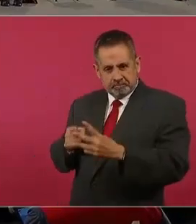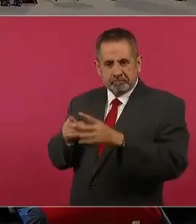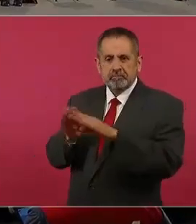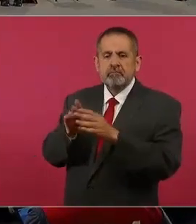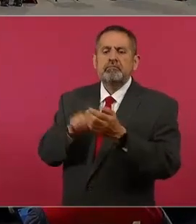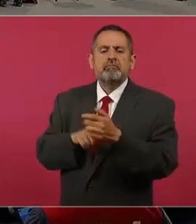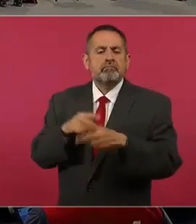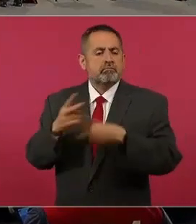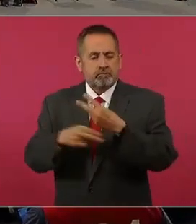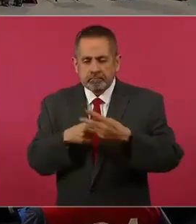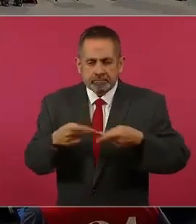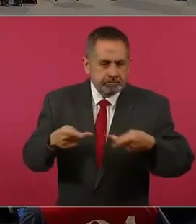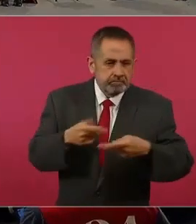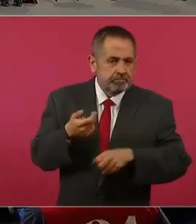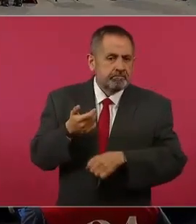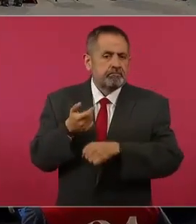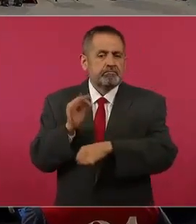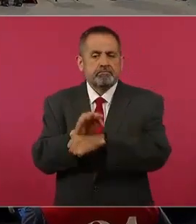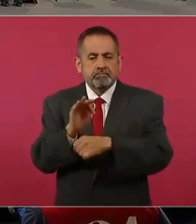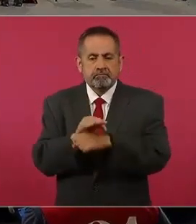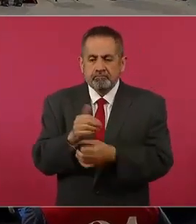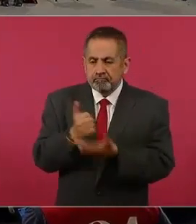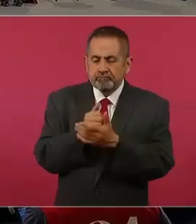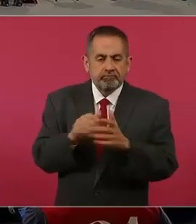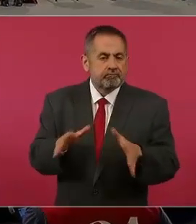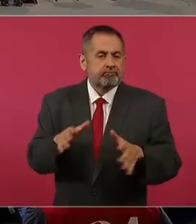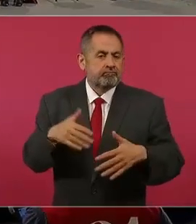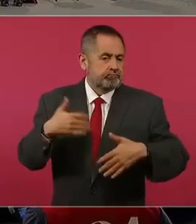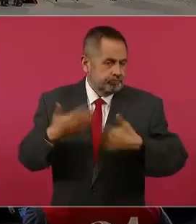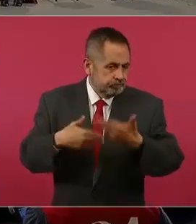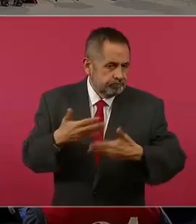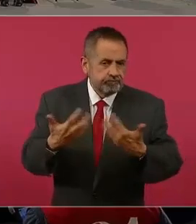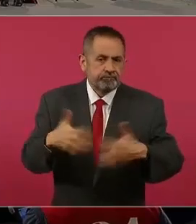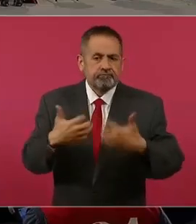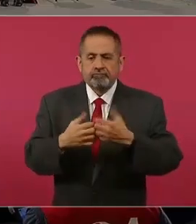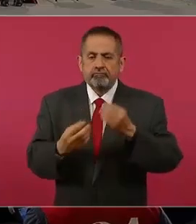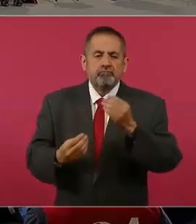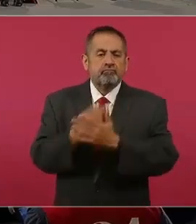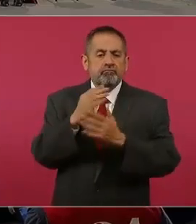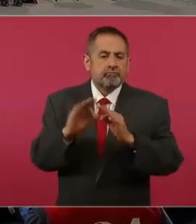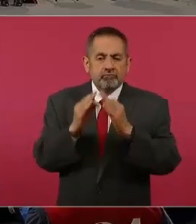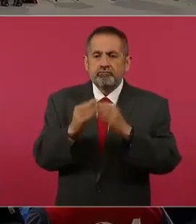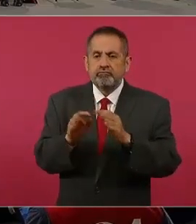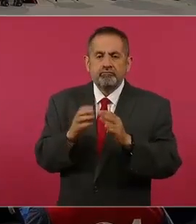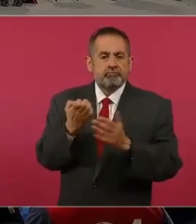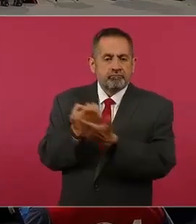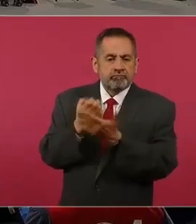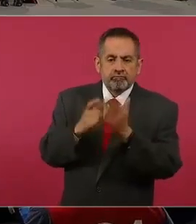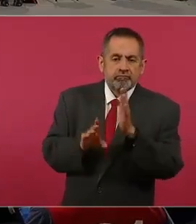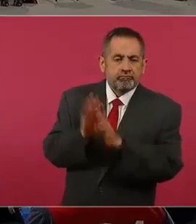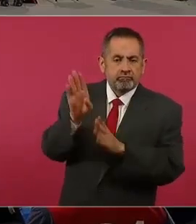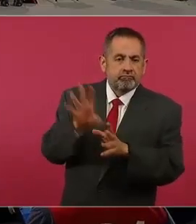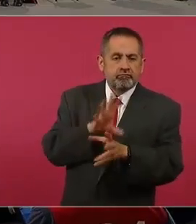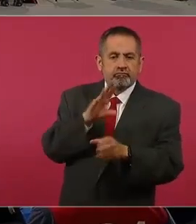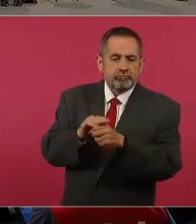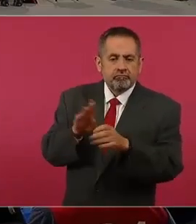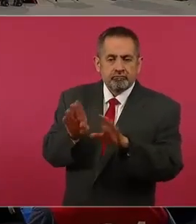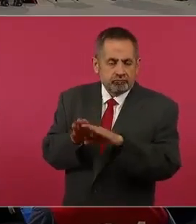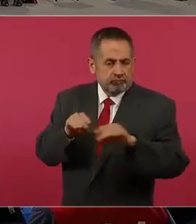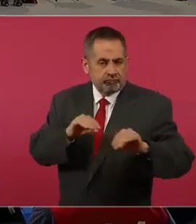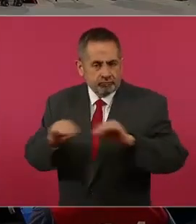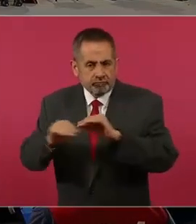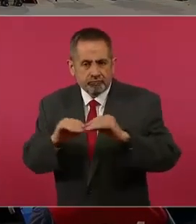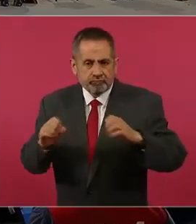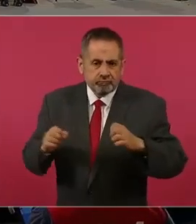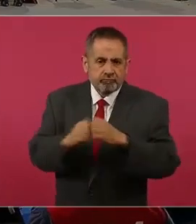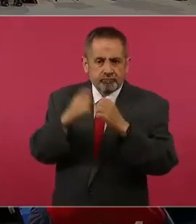este proyecto, fortalecer la infraestructura social y productiva, un nuevo modelo de crecimiento económico, articulación de acciones